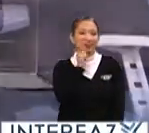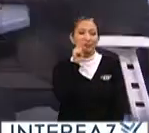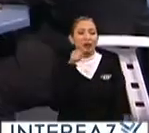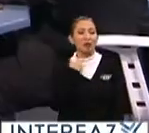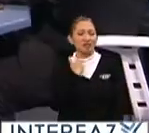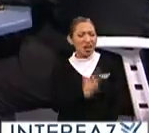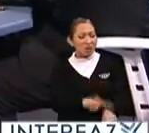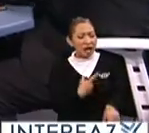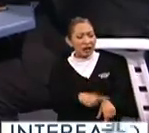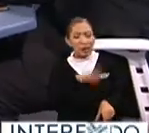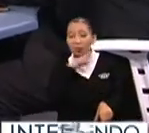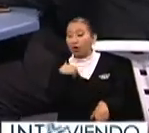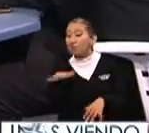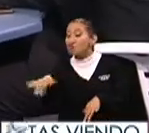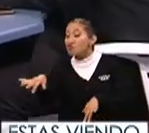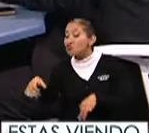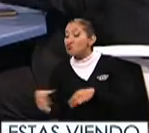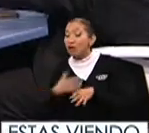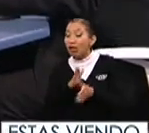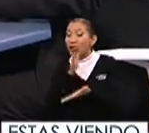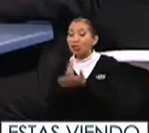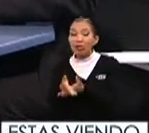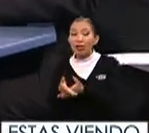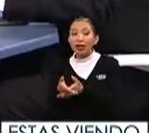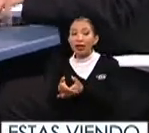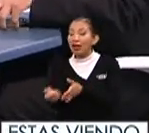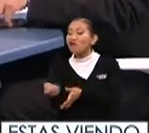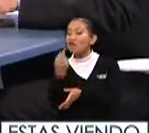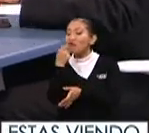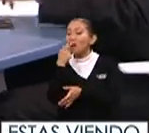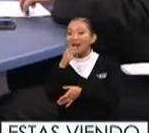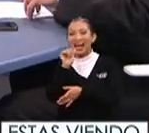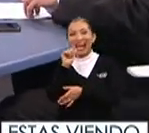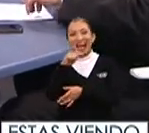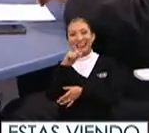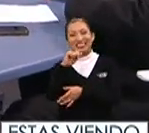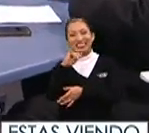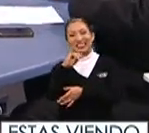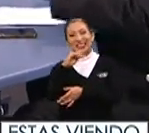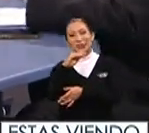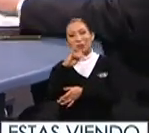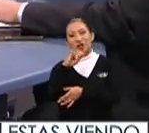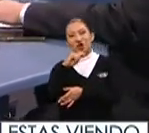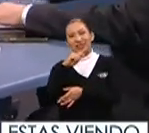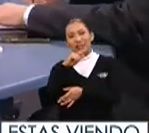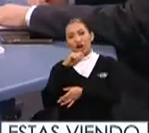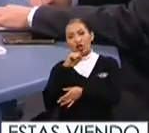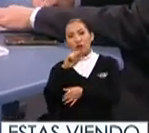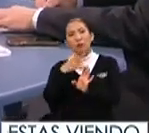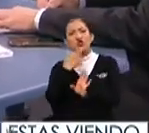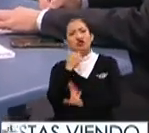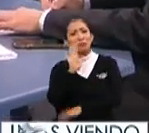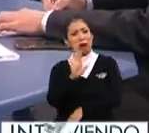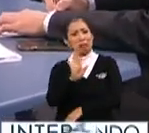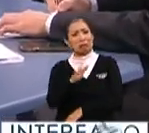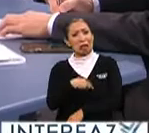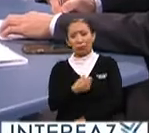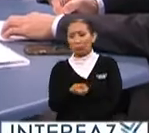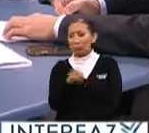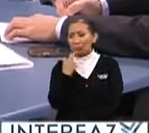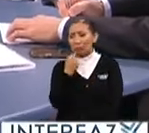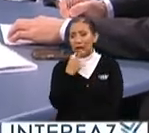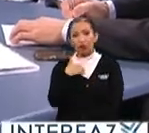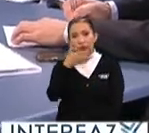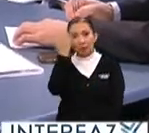a que nos enfermamos y luego, luego nos llevan, nos dan antibióticos y son casi, casi como dulces para nosotros y no